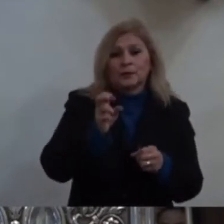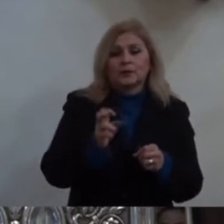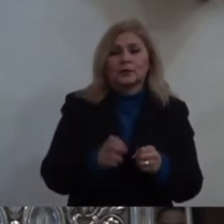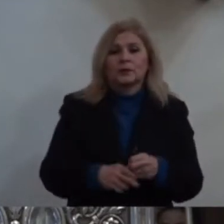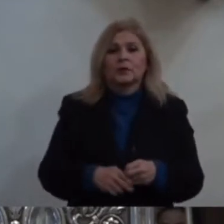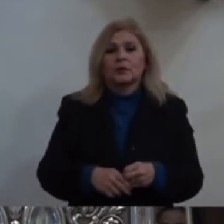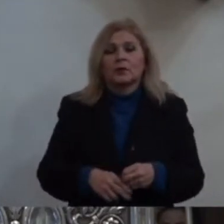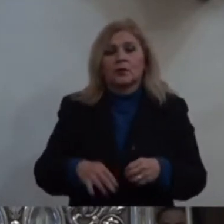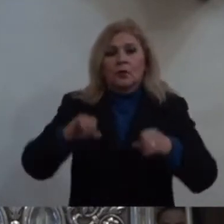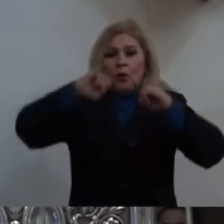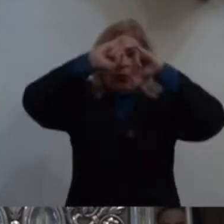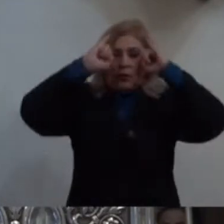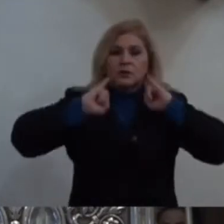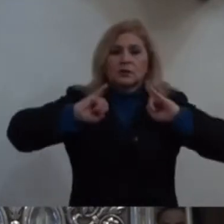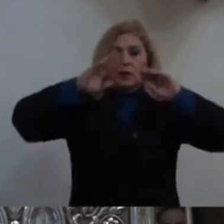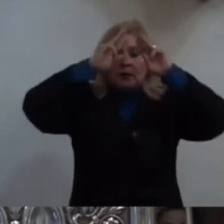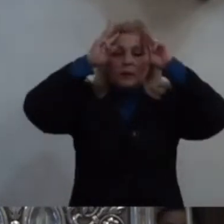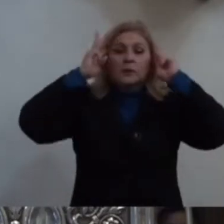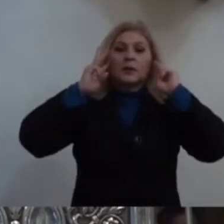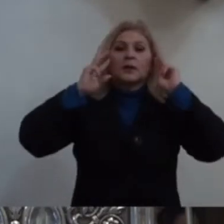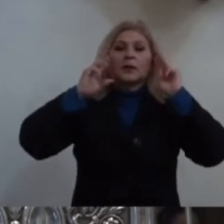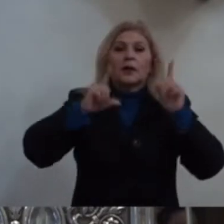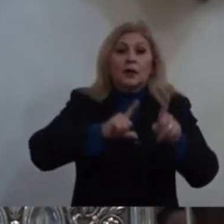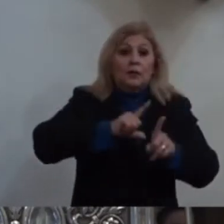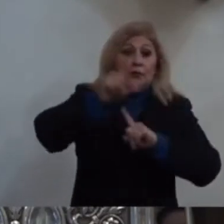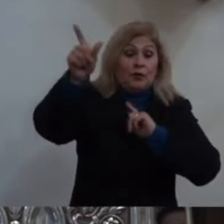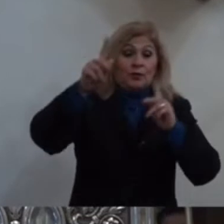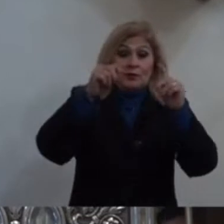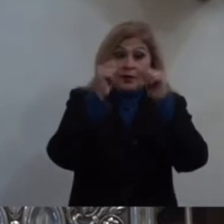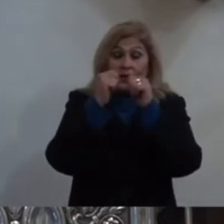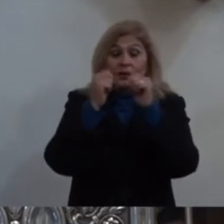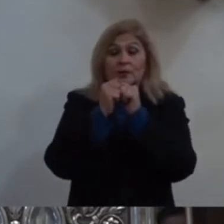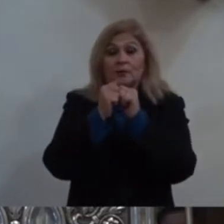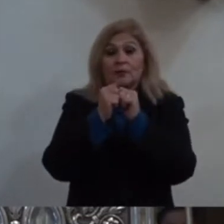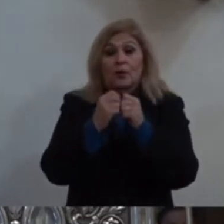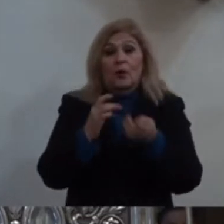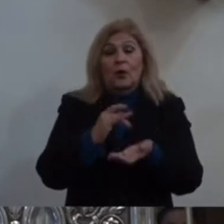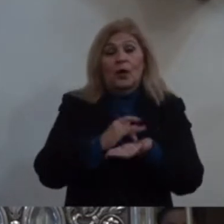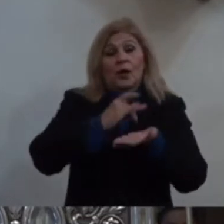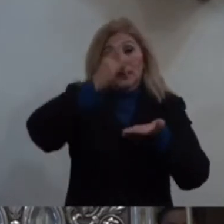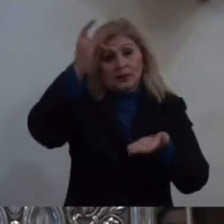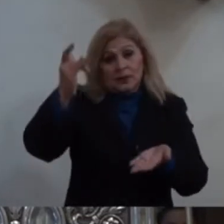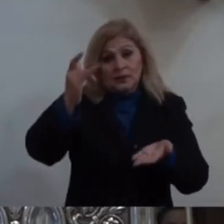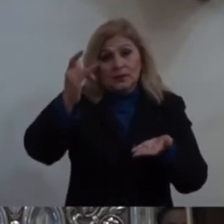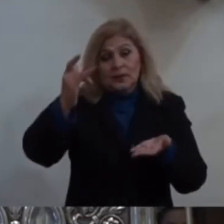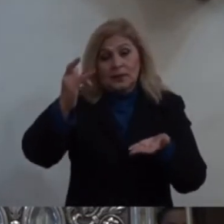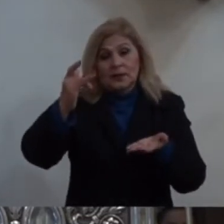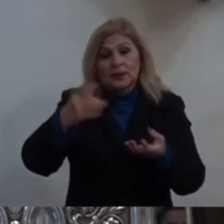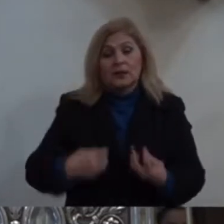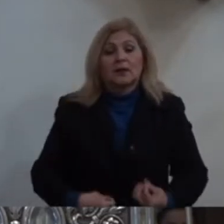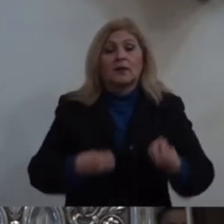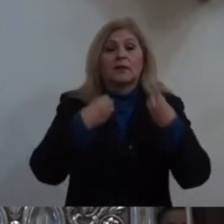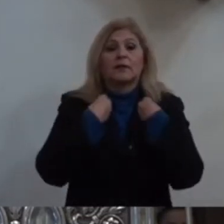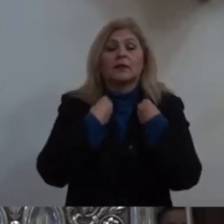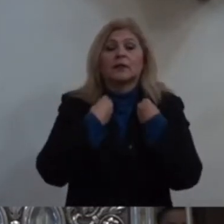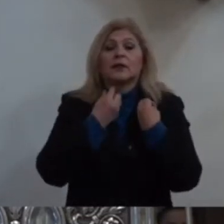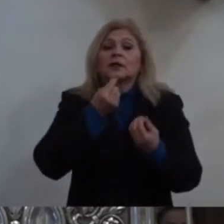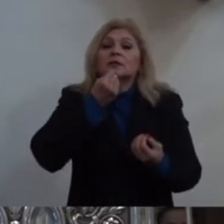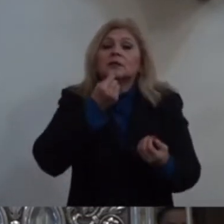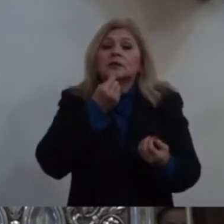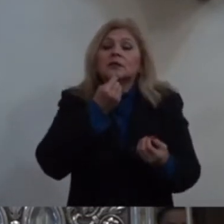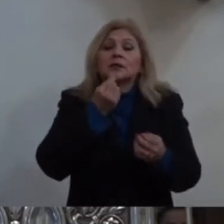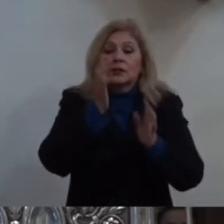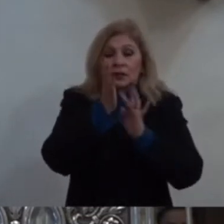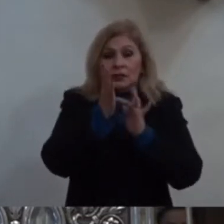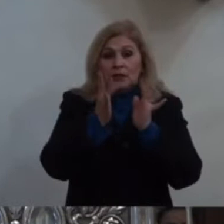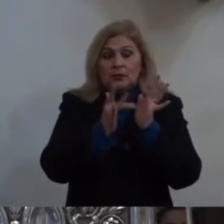agradecer el don de la vida Del niño Jesús Porque la vida es siempre